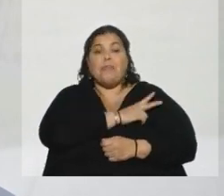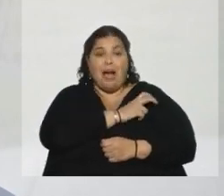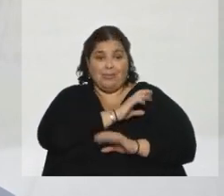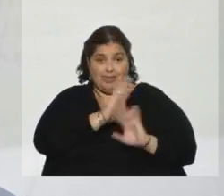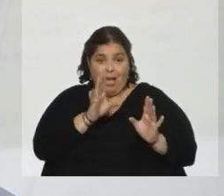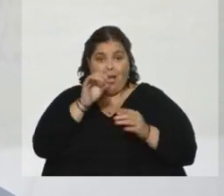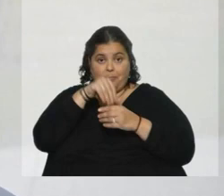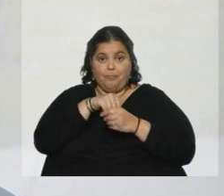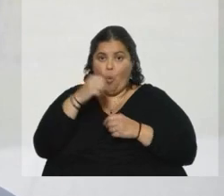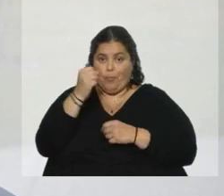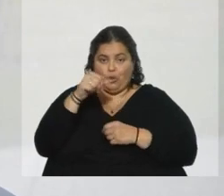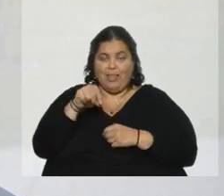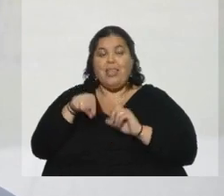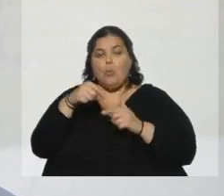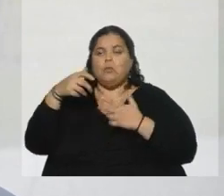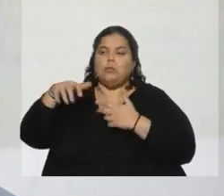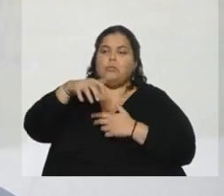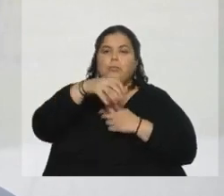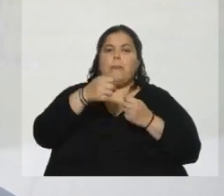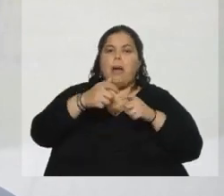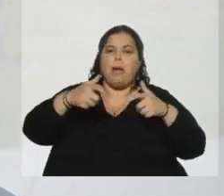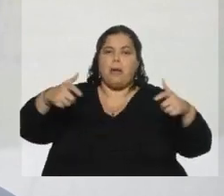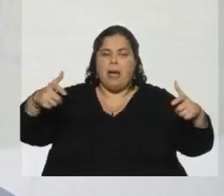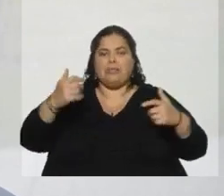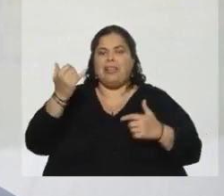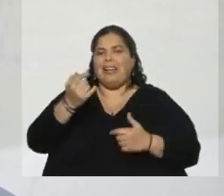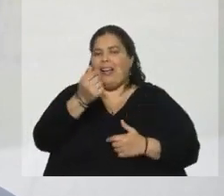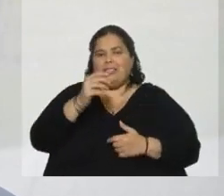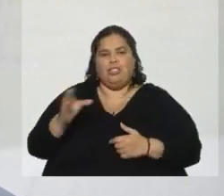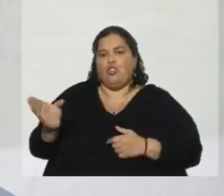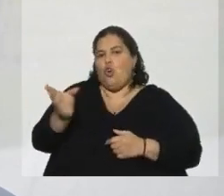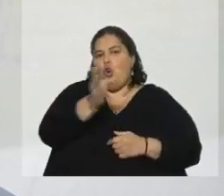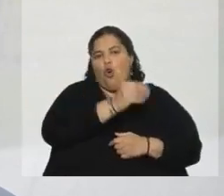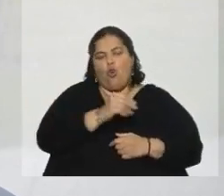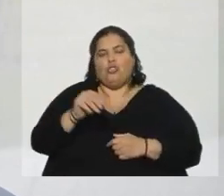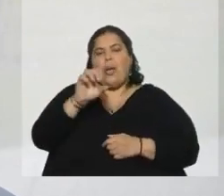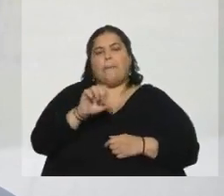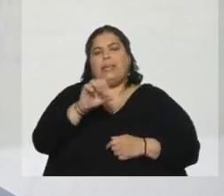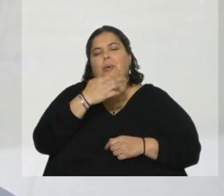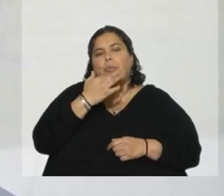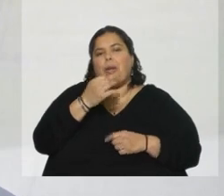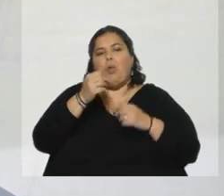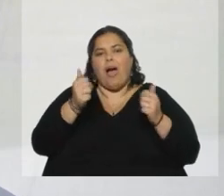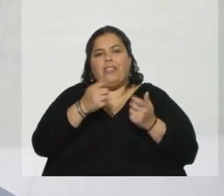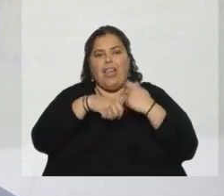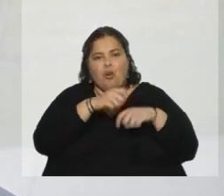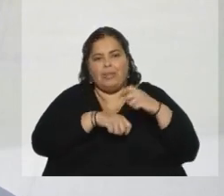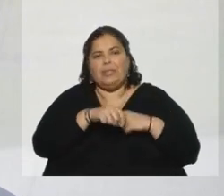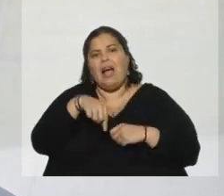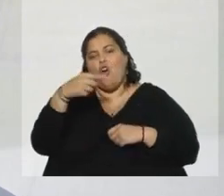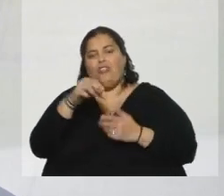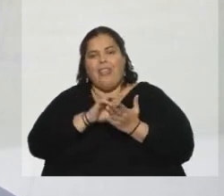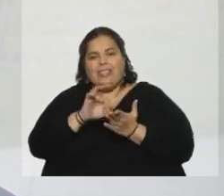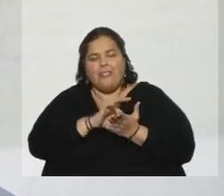ampliando a distintos rubros y hoy diría que tenemos prácticamente todos. Tenemos empresas que realizan actividades comerciales, empresas de